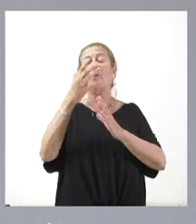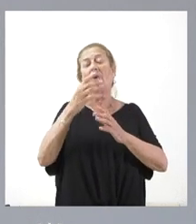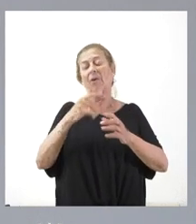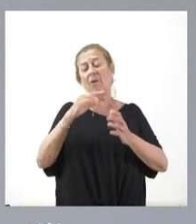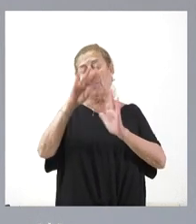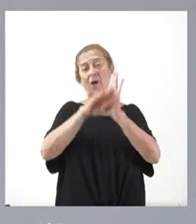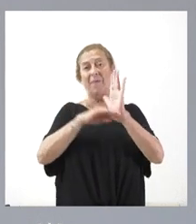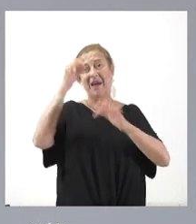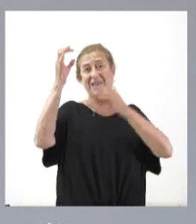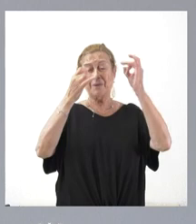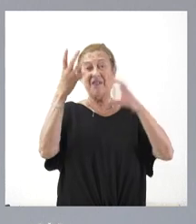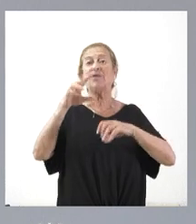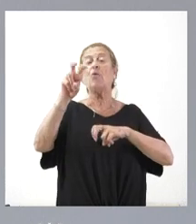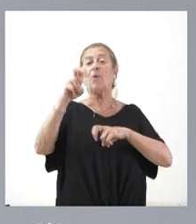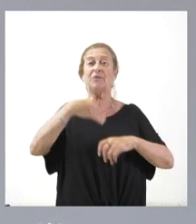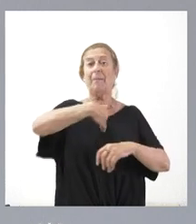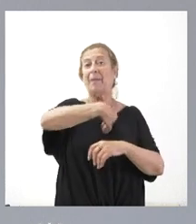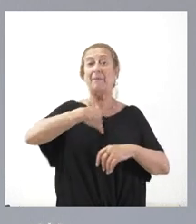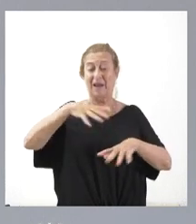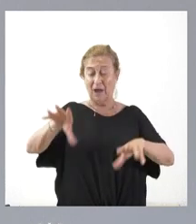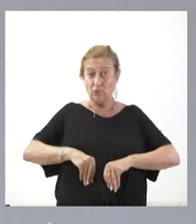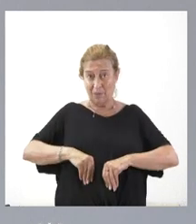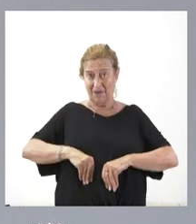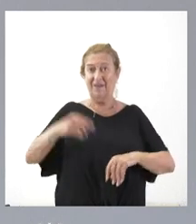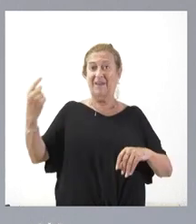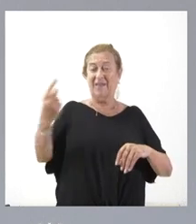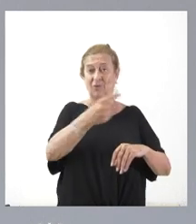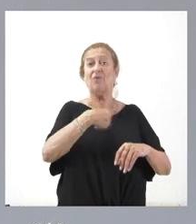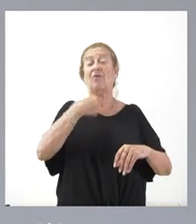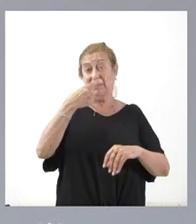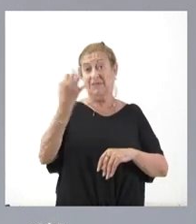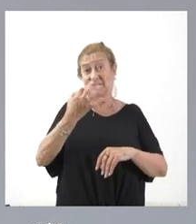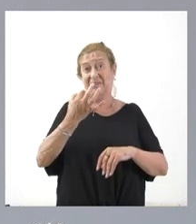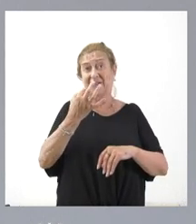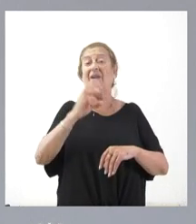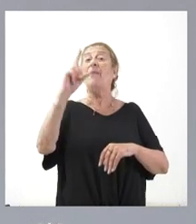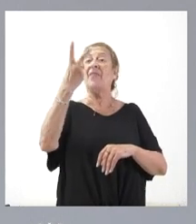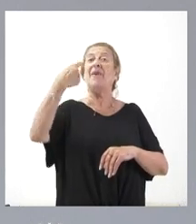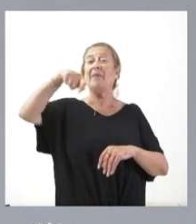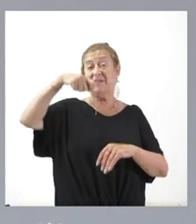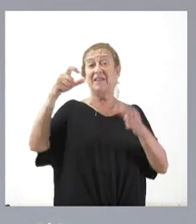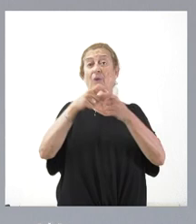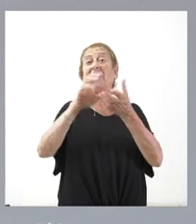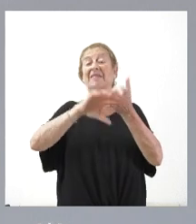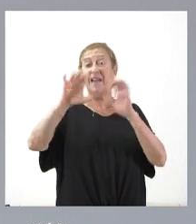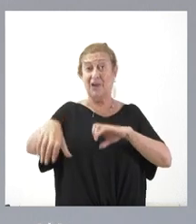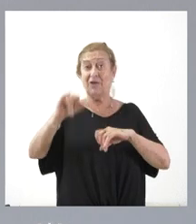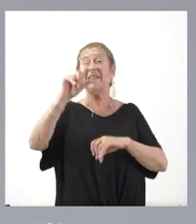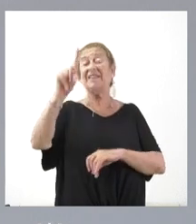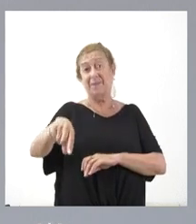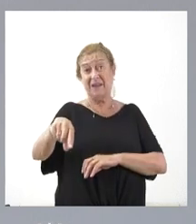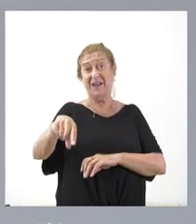en las nuevas funciones que han asumido. Me estoy refiriendo, lógicamente, a la vicepresidenta de la Junta de Castilla y León y también